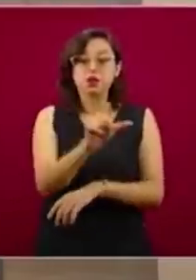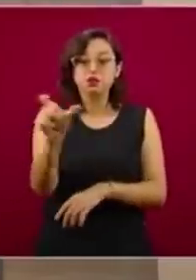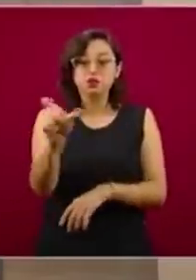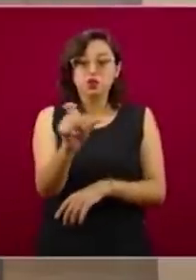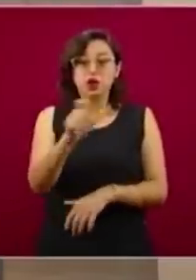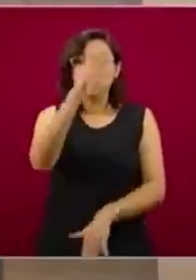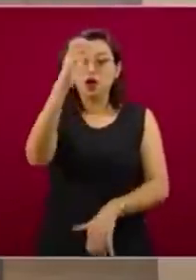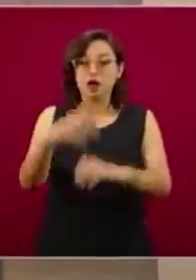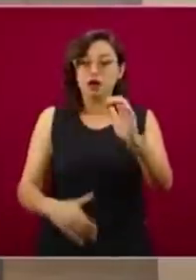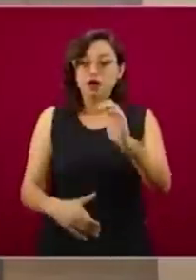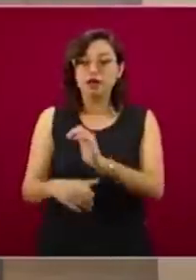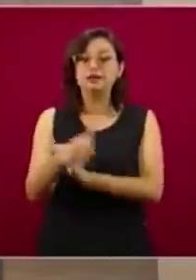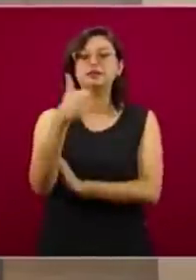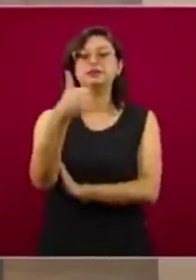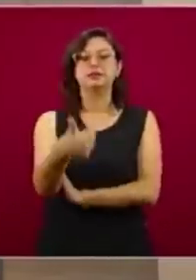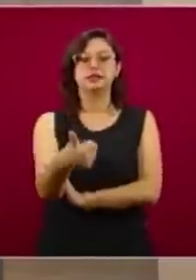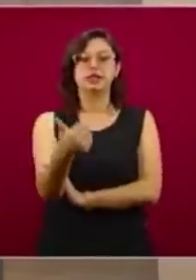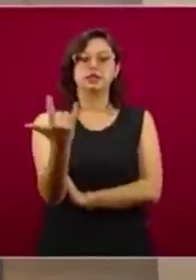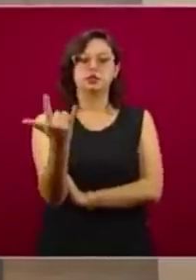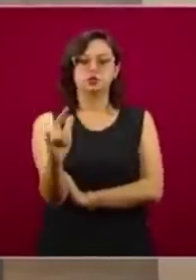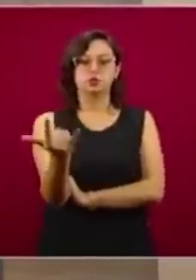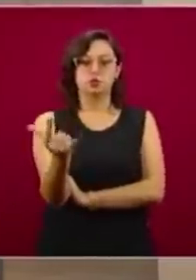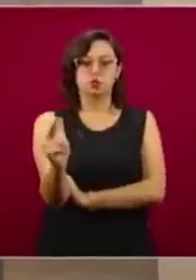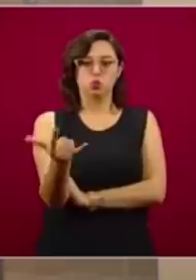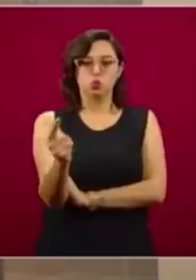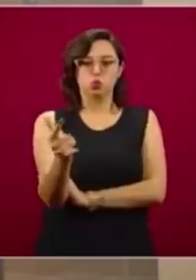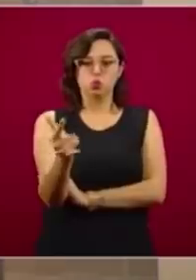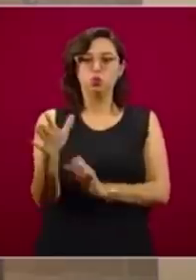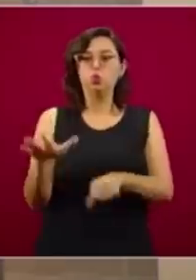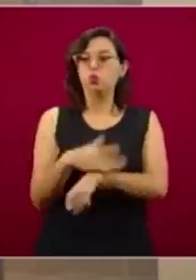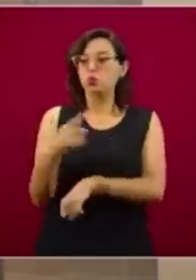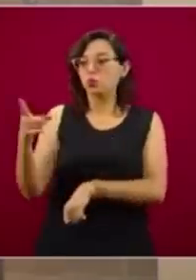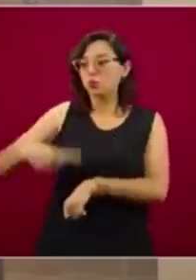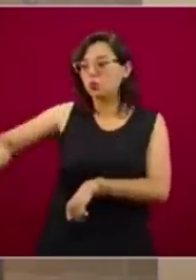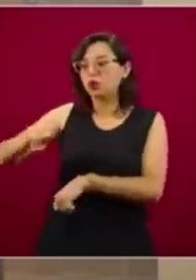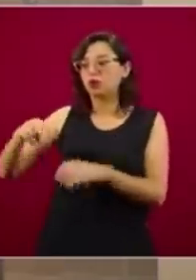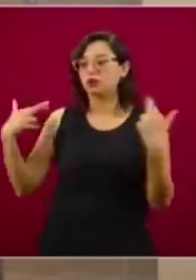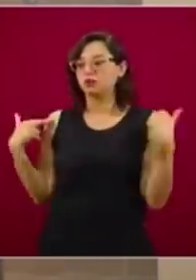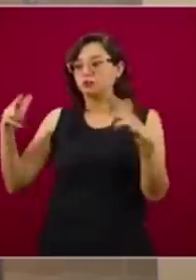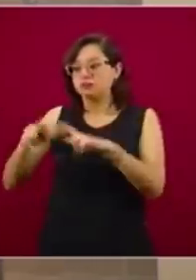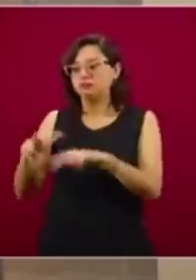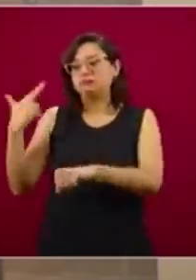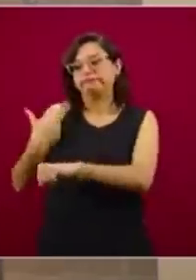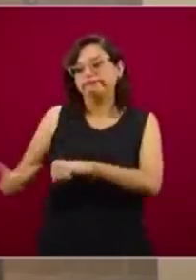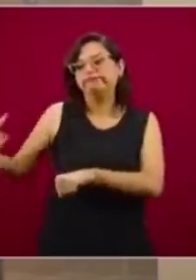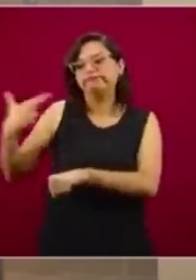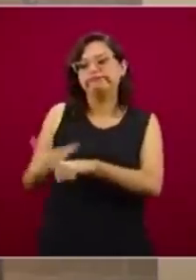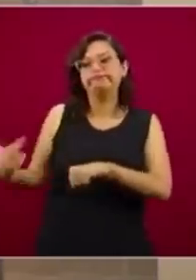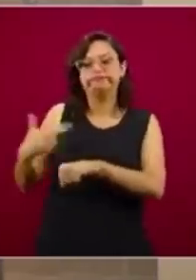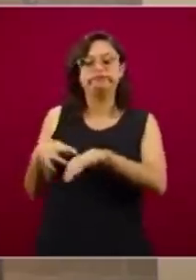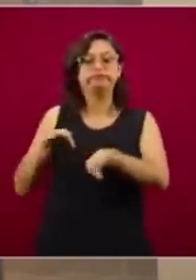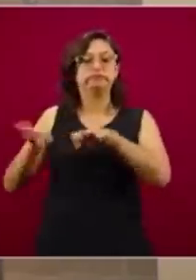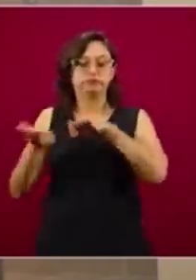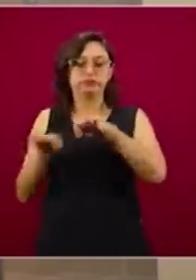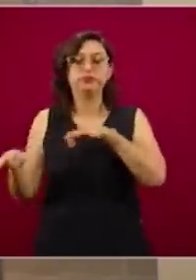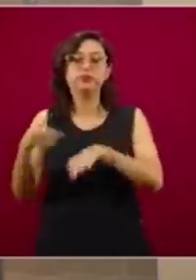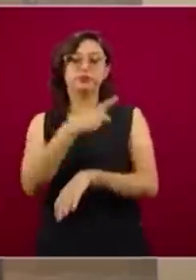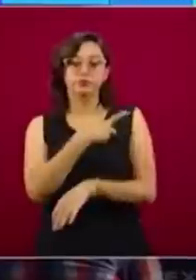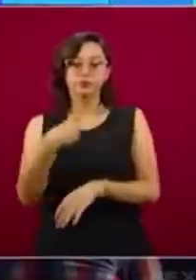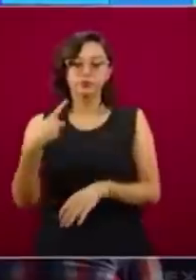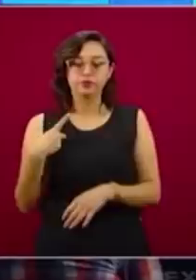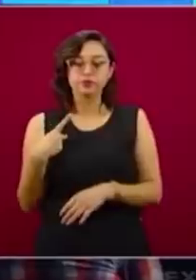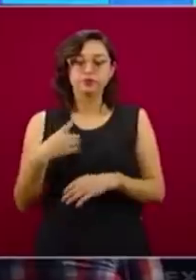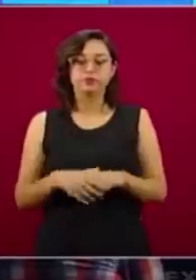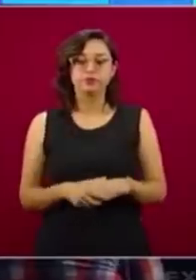esto es por toda la carga que tienen que hacer los maestros y las maestras. En realidad, a